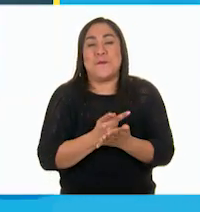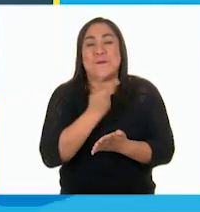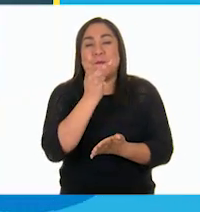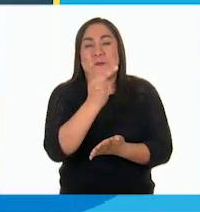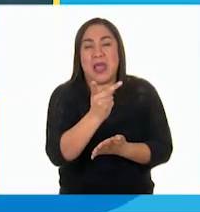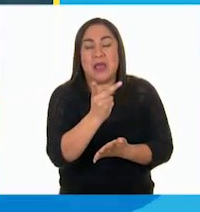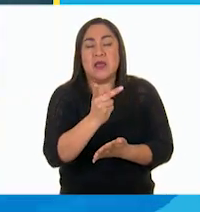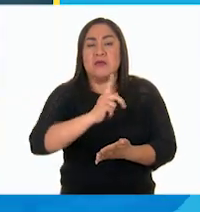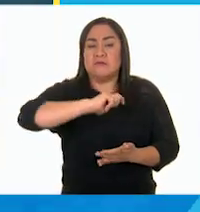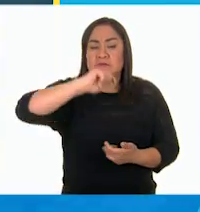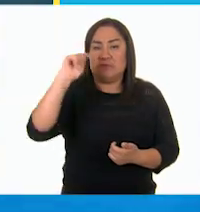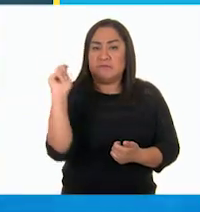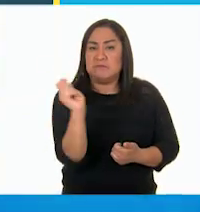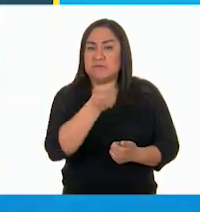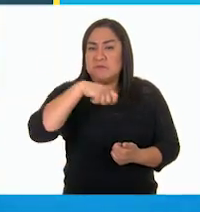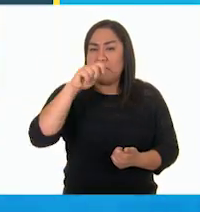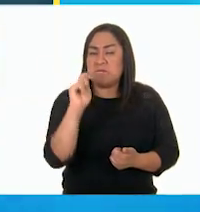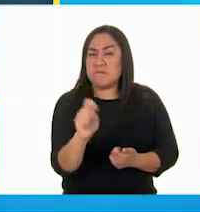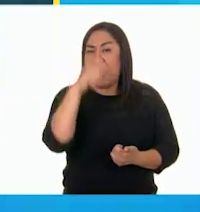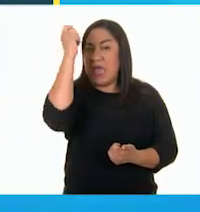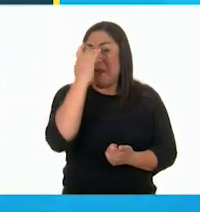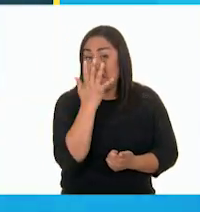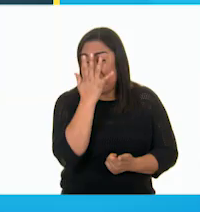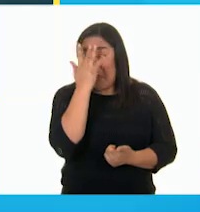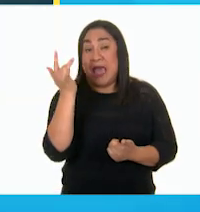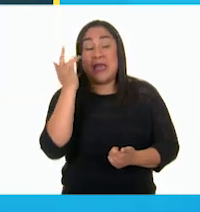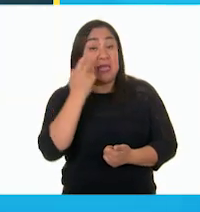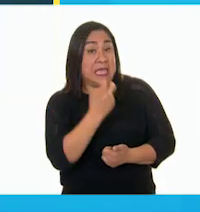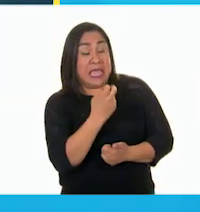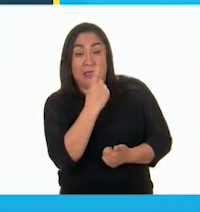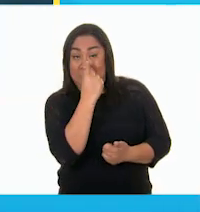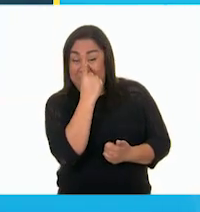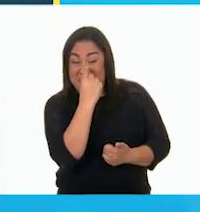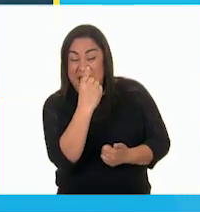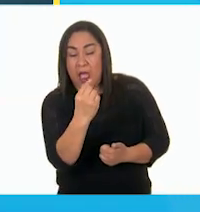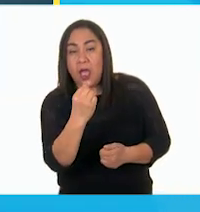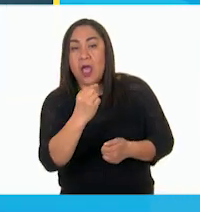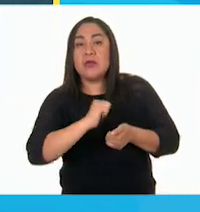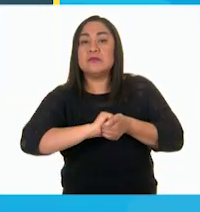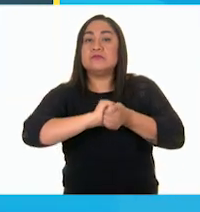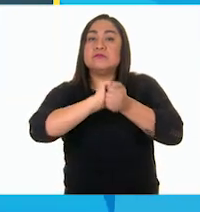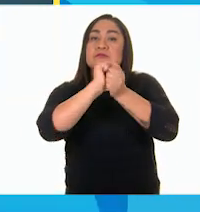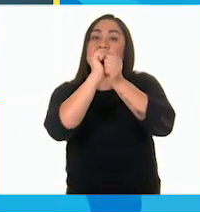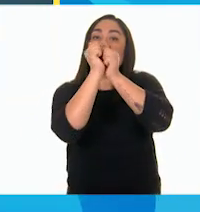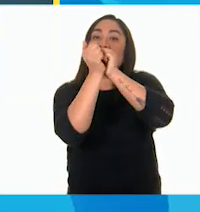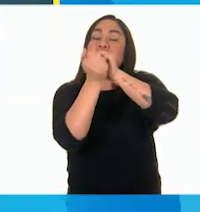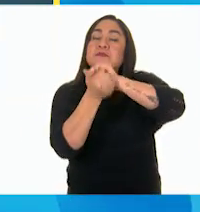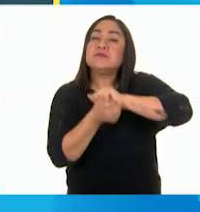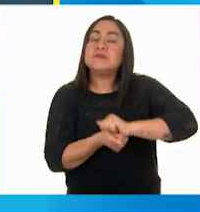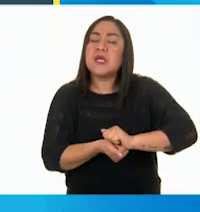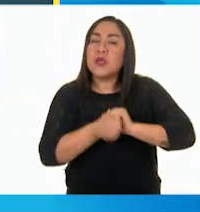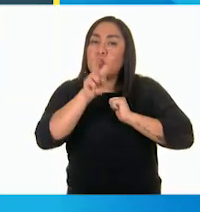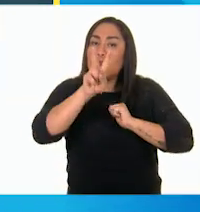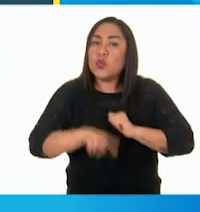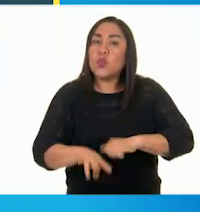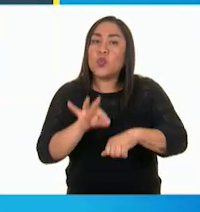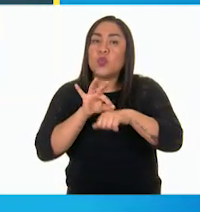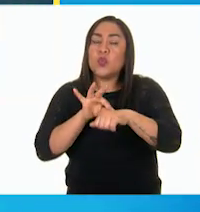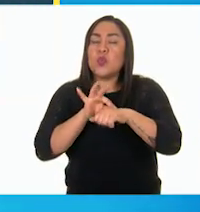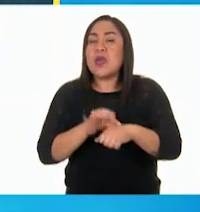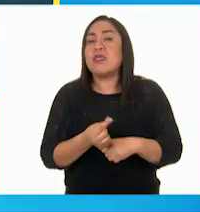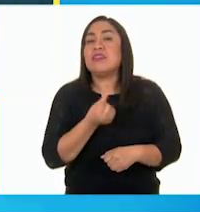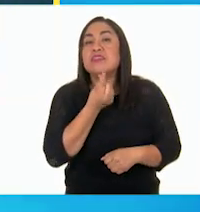Magia potagia, Pinocho fue convertido en un niño de carne